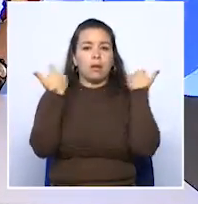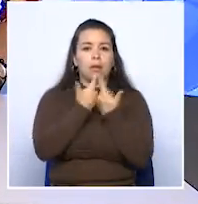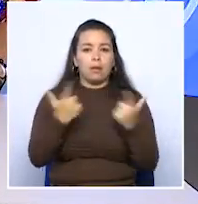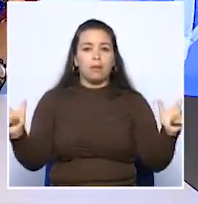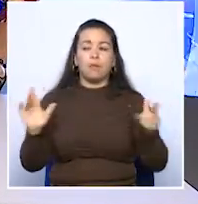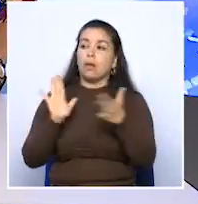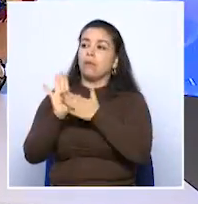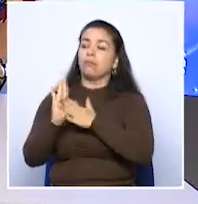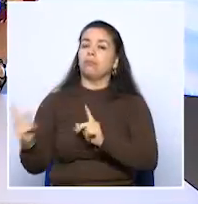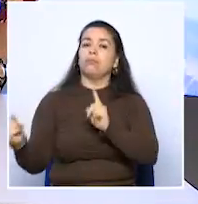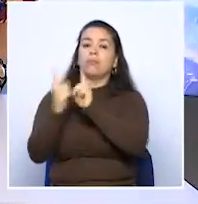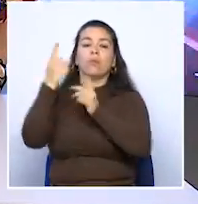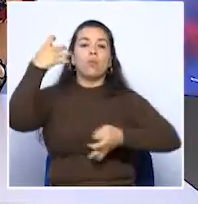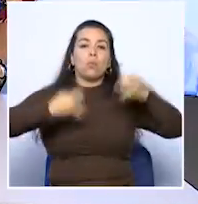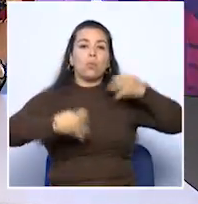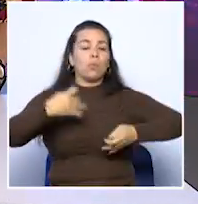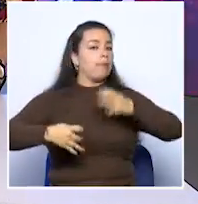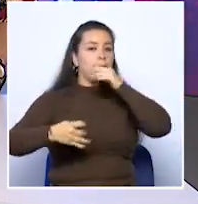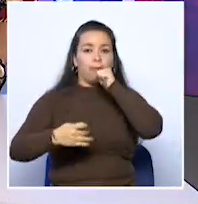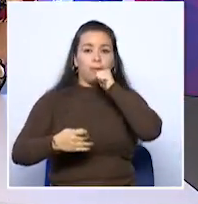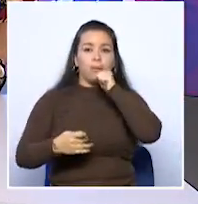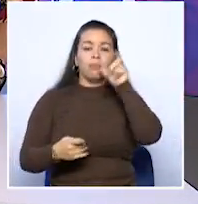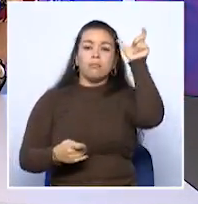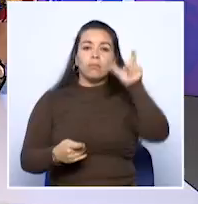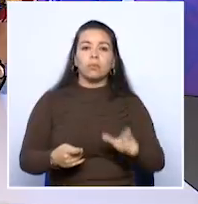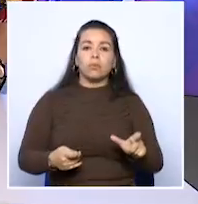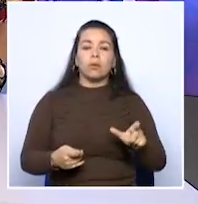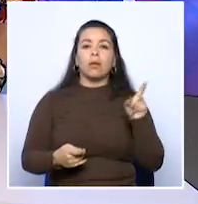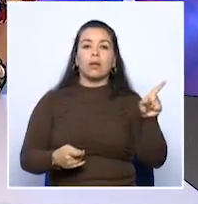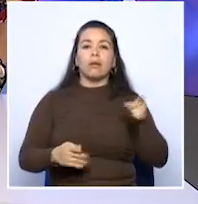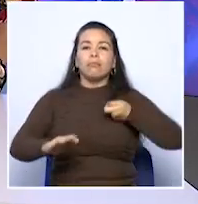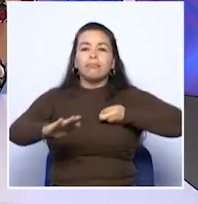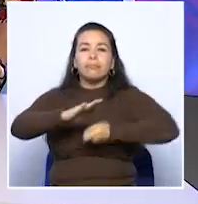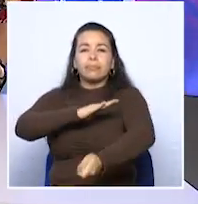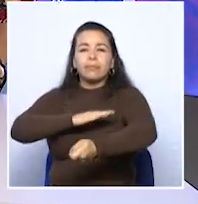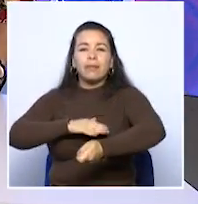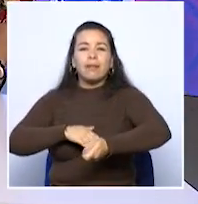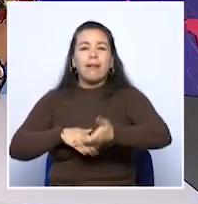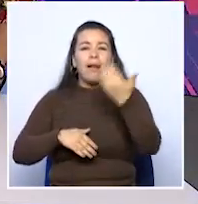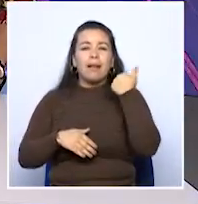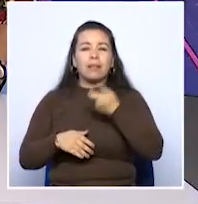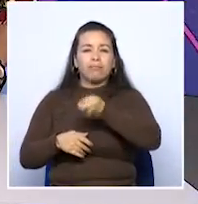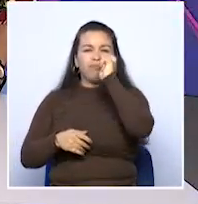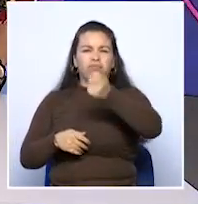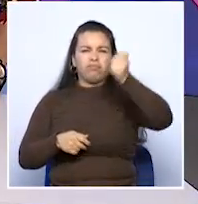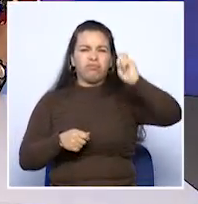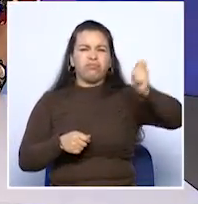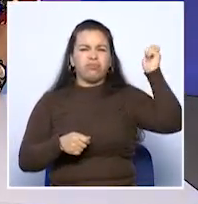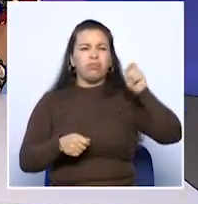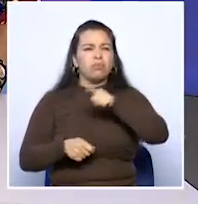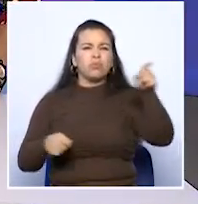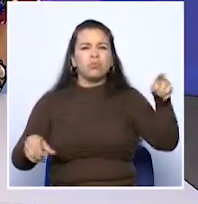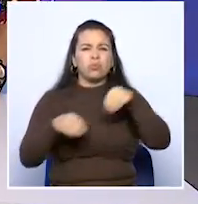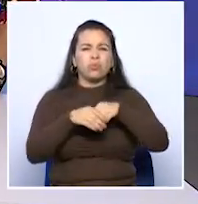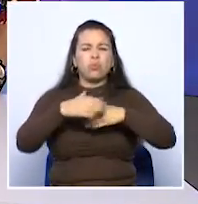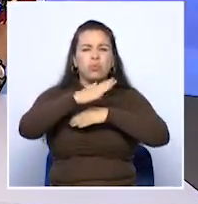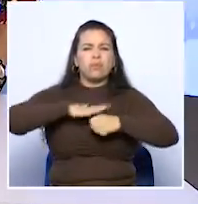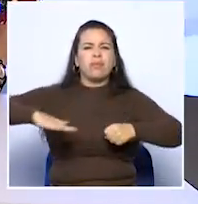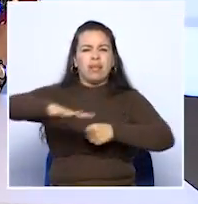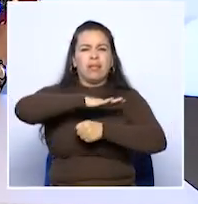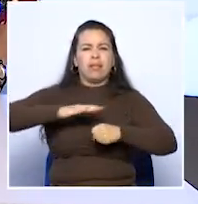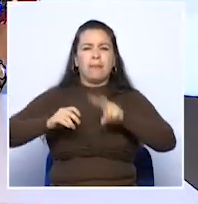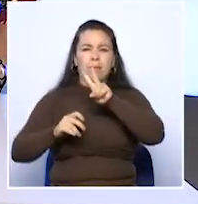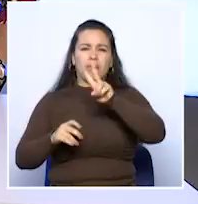tener que presentarse en un juez de calidad de garantías, el joven que agredió con arma blanca a varias personas dentro del exclusivo sector de